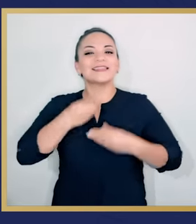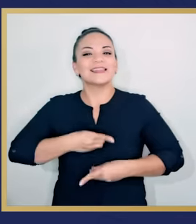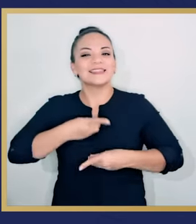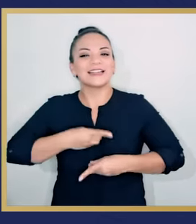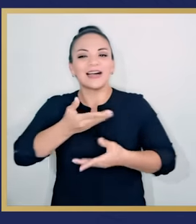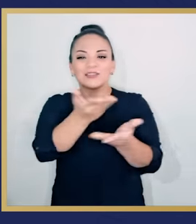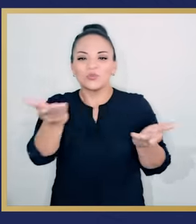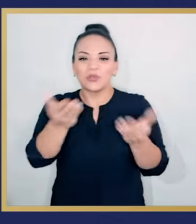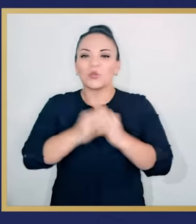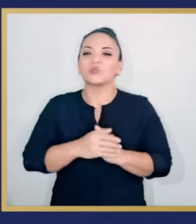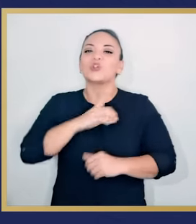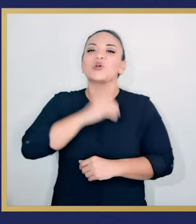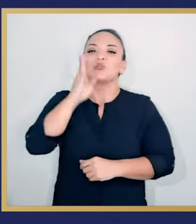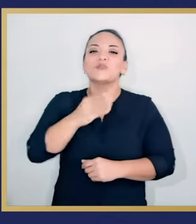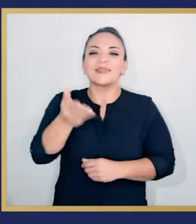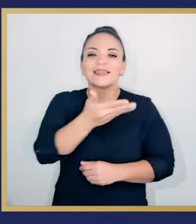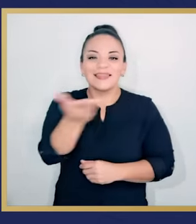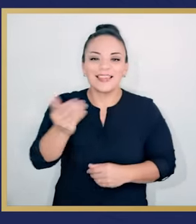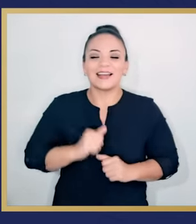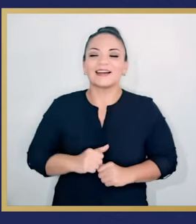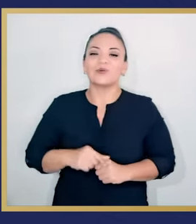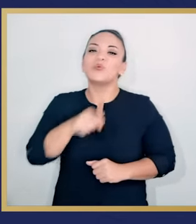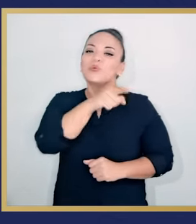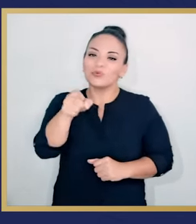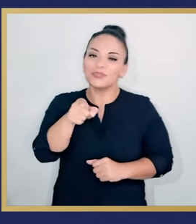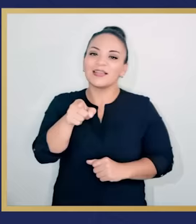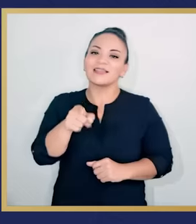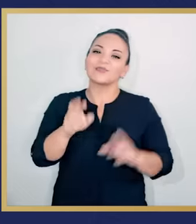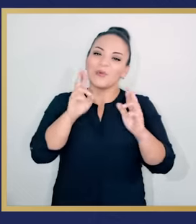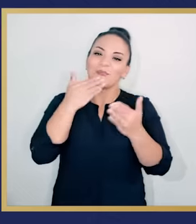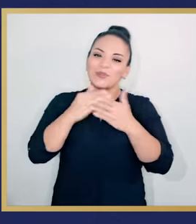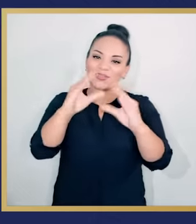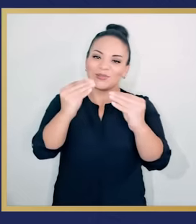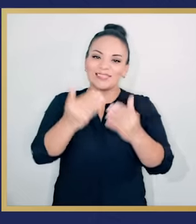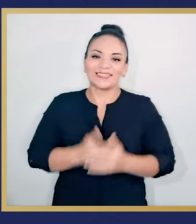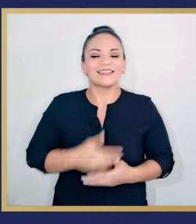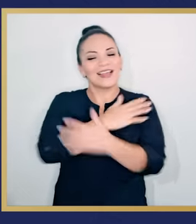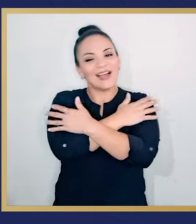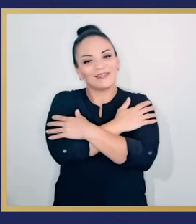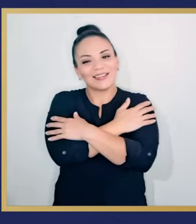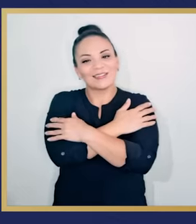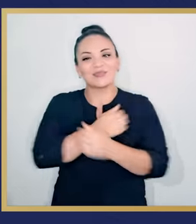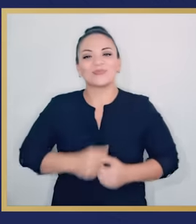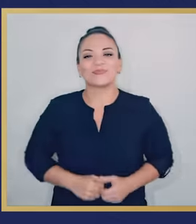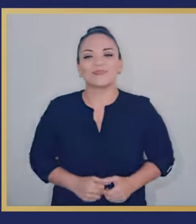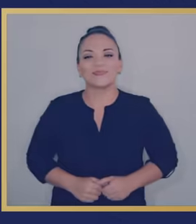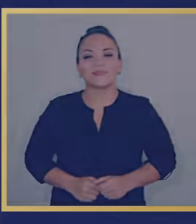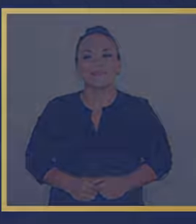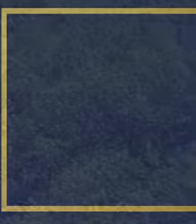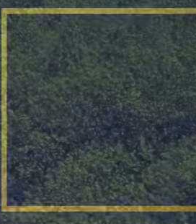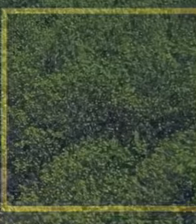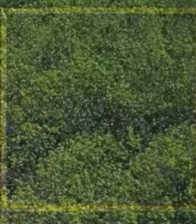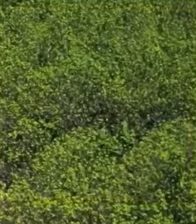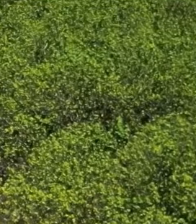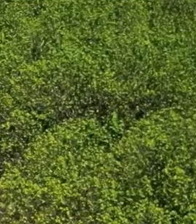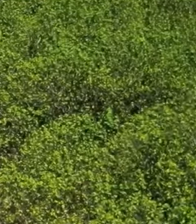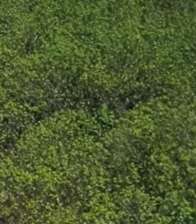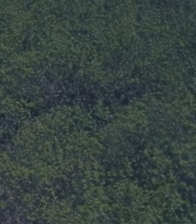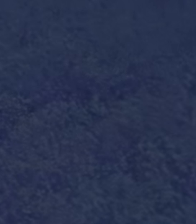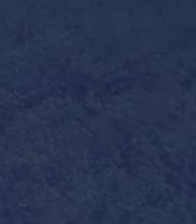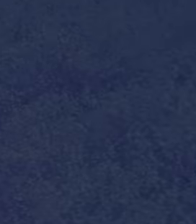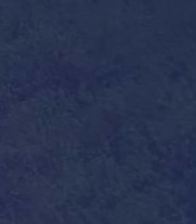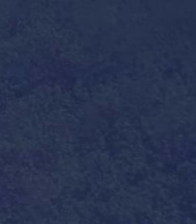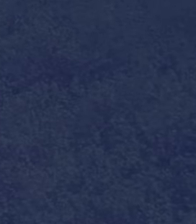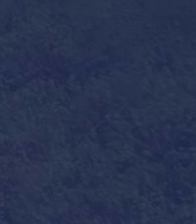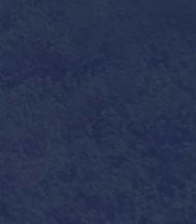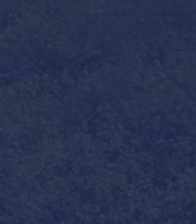descanso a todos, que Dios los bendiga y que tengan una muy buena noche. Un abrazo. Costa Rica tiene